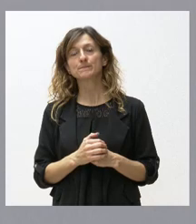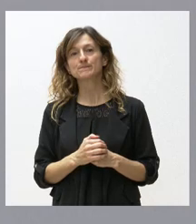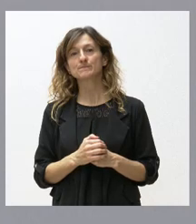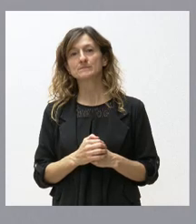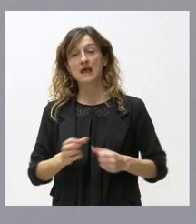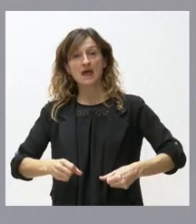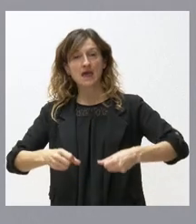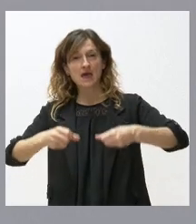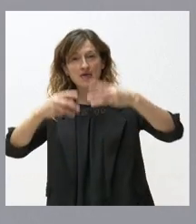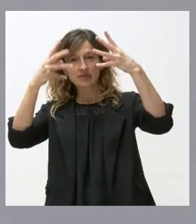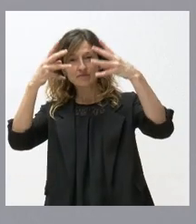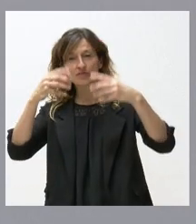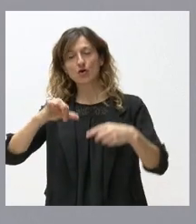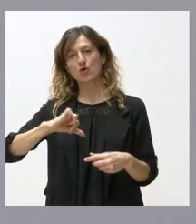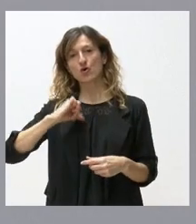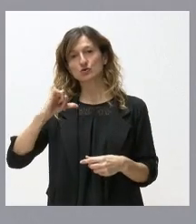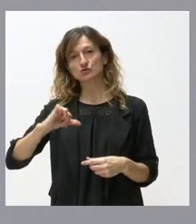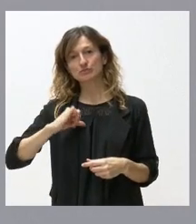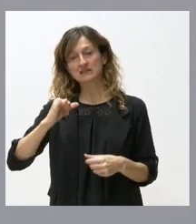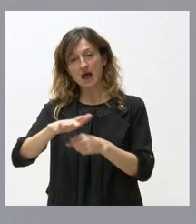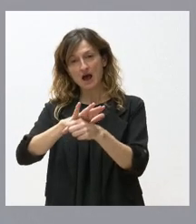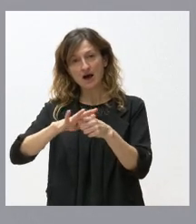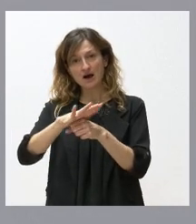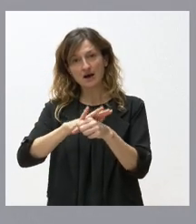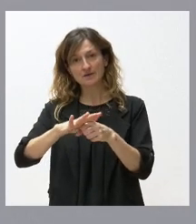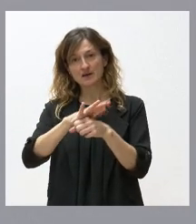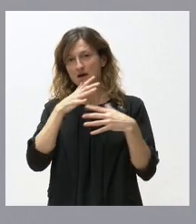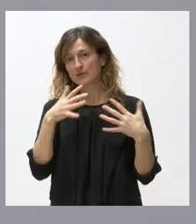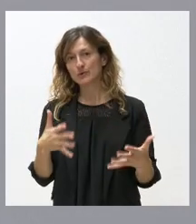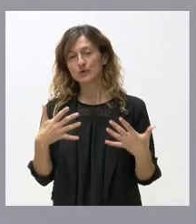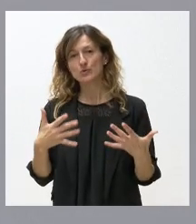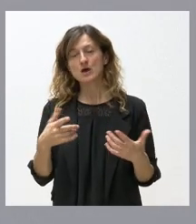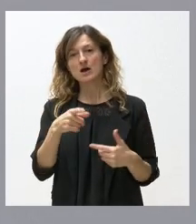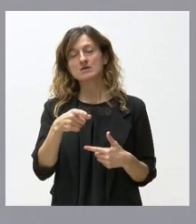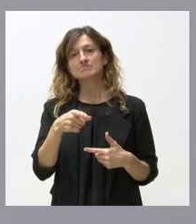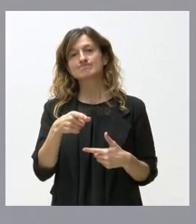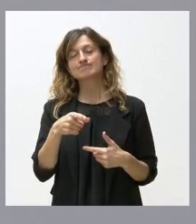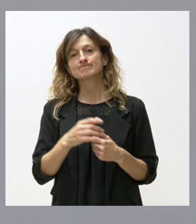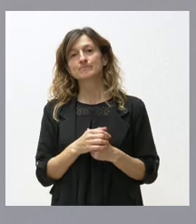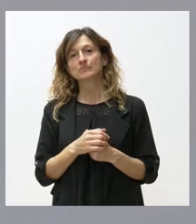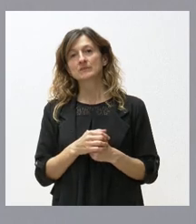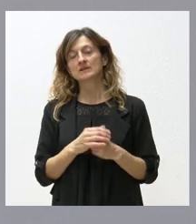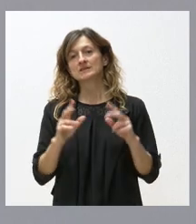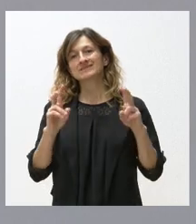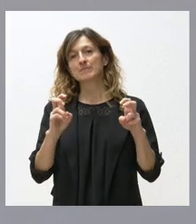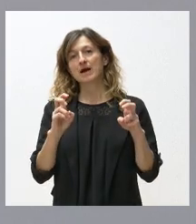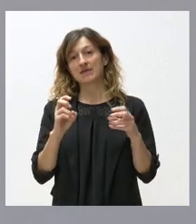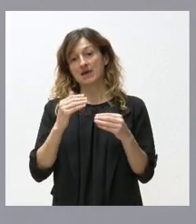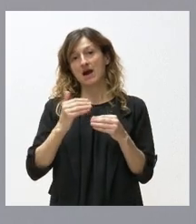edificio del hospital en el área donde actualmente está todo el tema de archivos